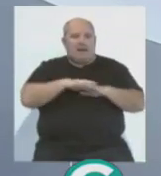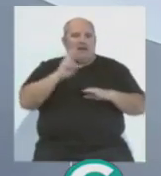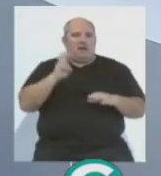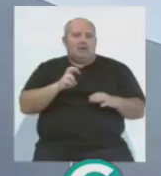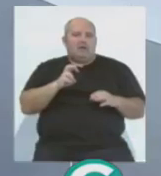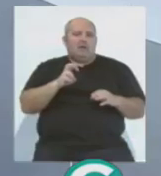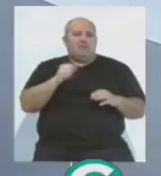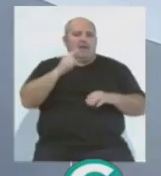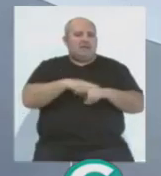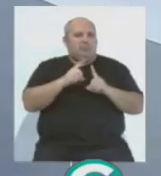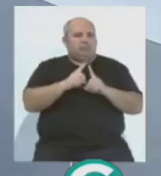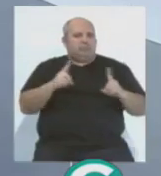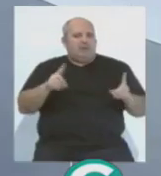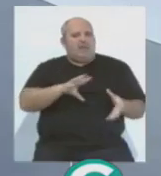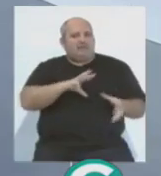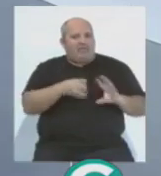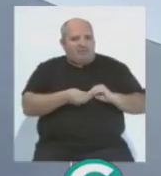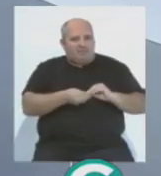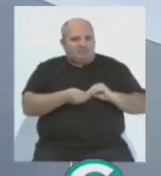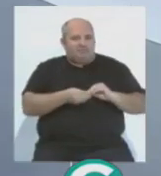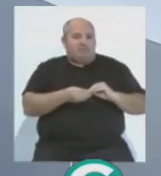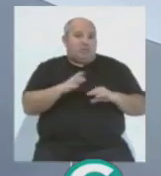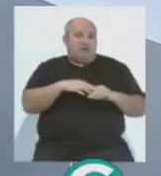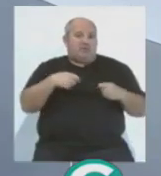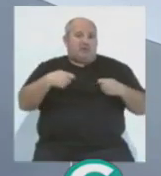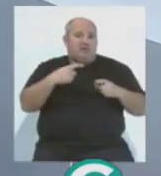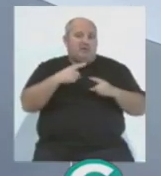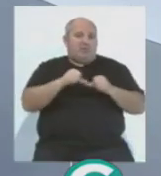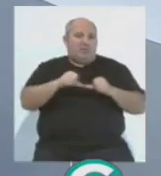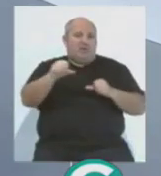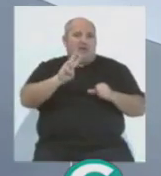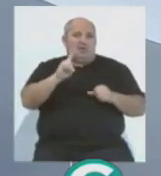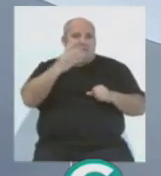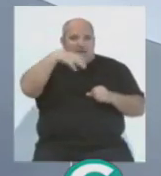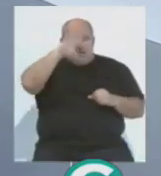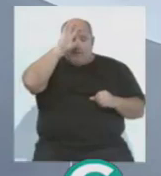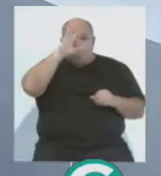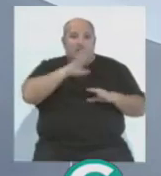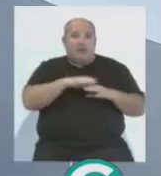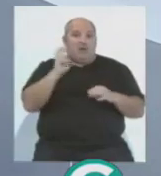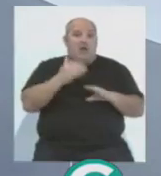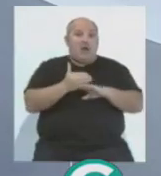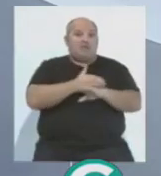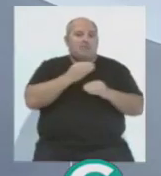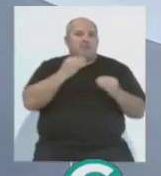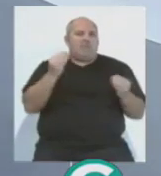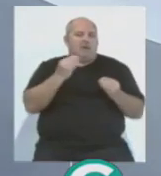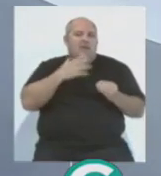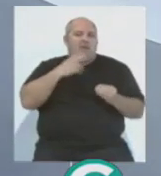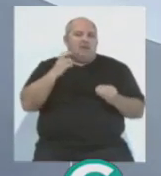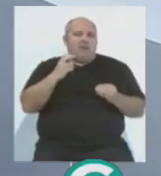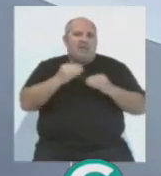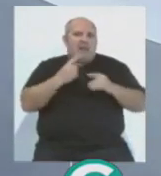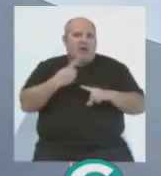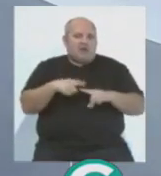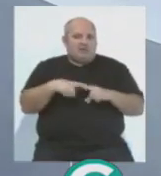más tiempo de adaptación, porque el mercado dura hasta el 31 de enero, pero cuanto antes llegue mejor se pueden